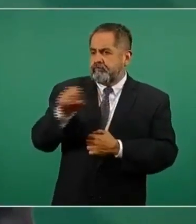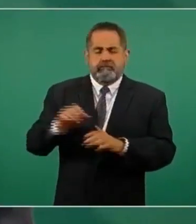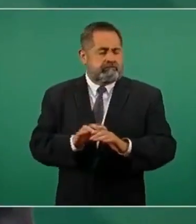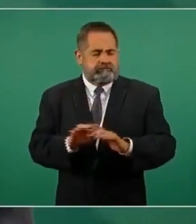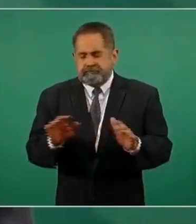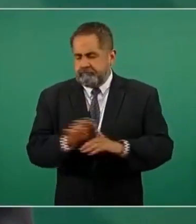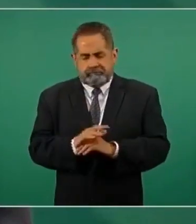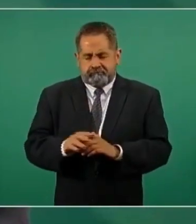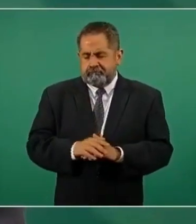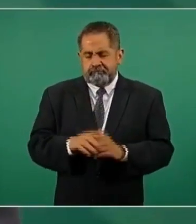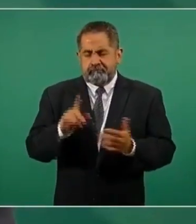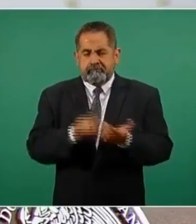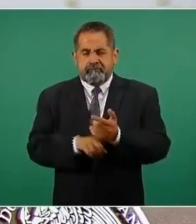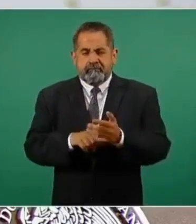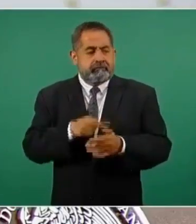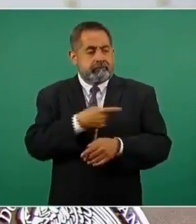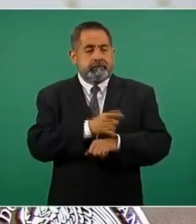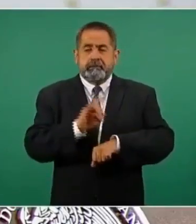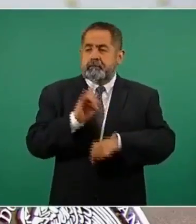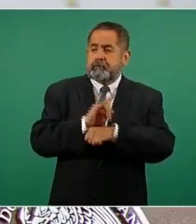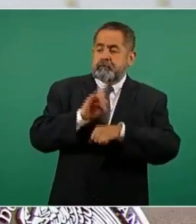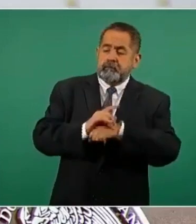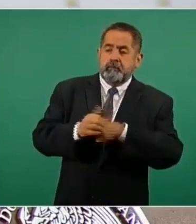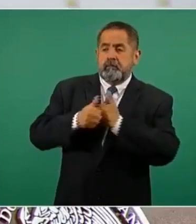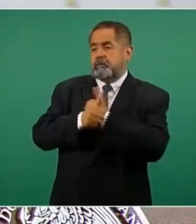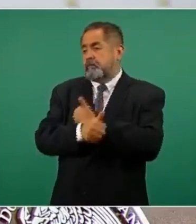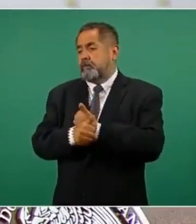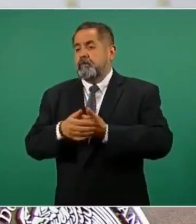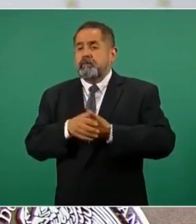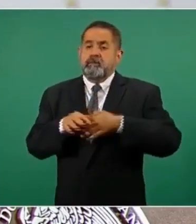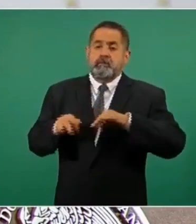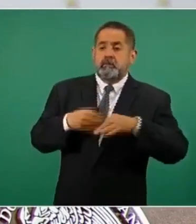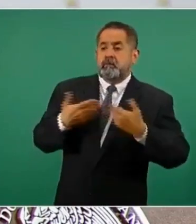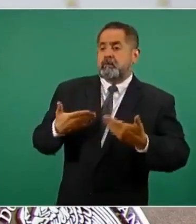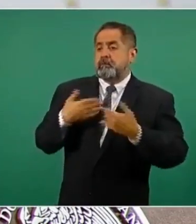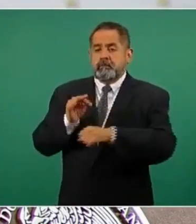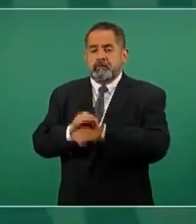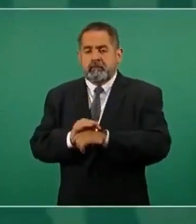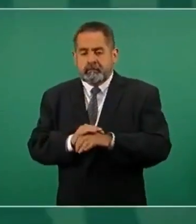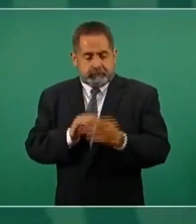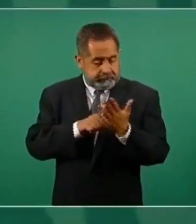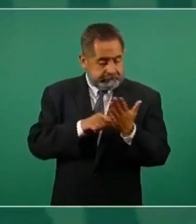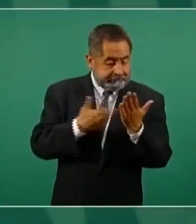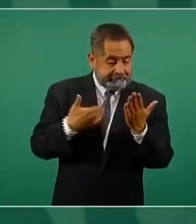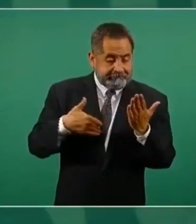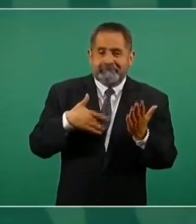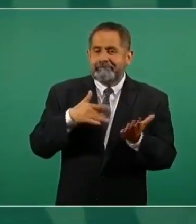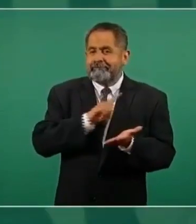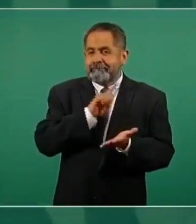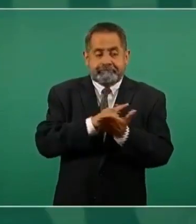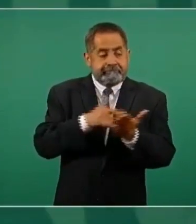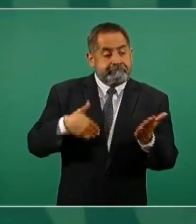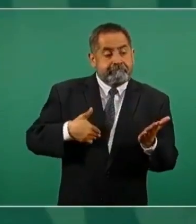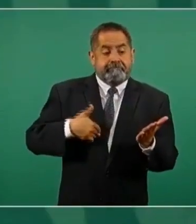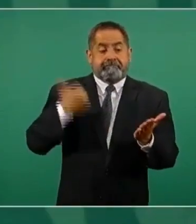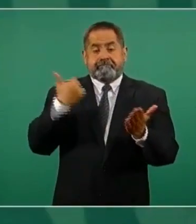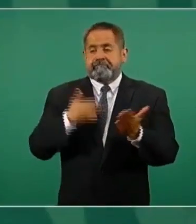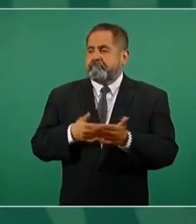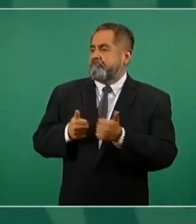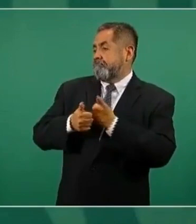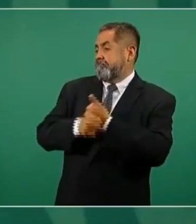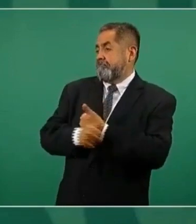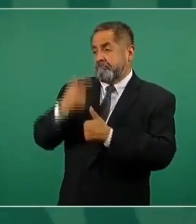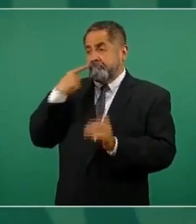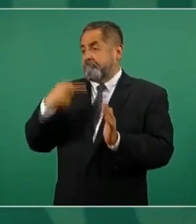que se disfrazan otra vez lo que en las leyes podemos hacer adecuadamente. Vamos a evitarlo.